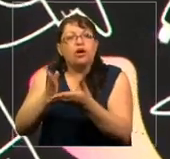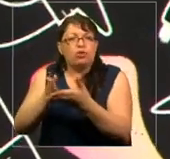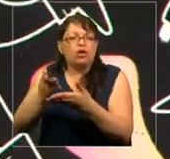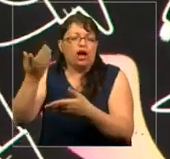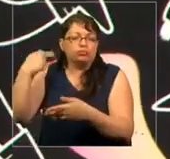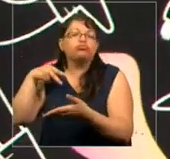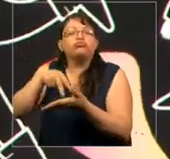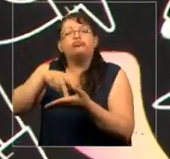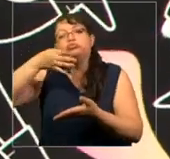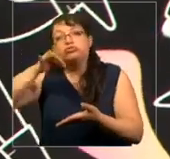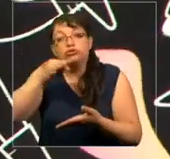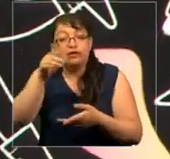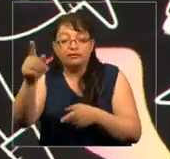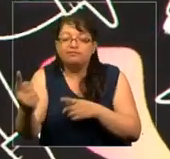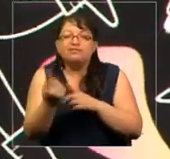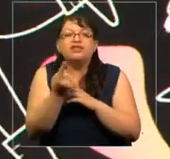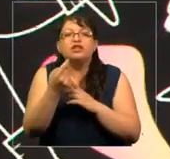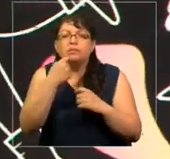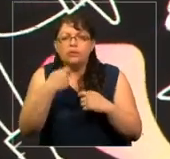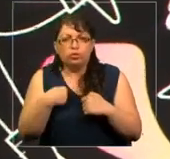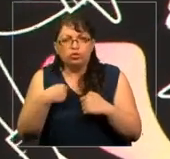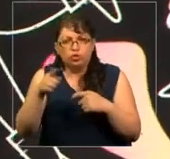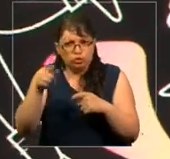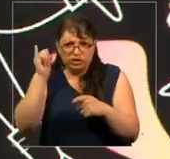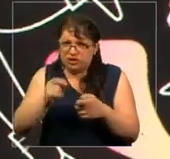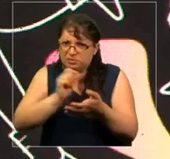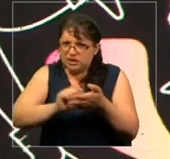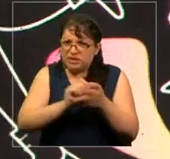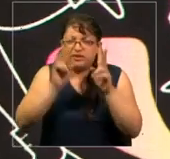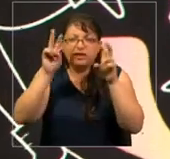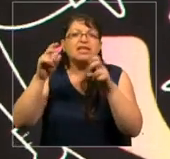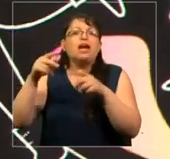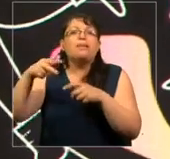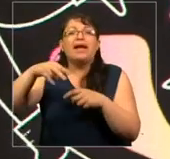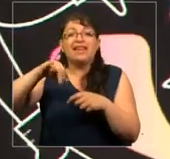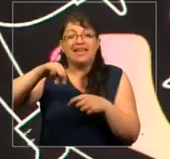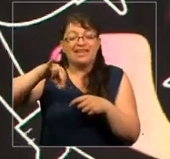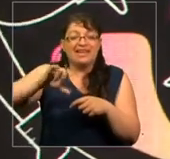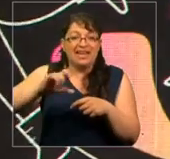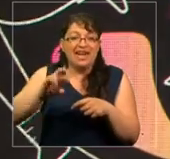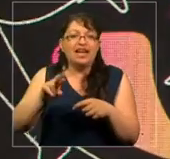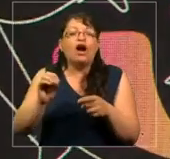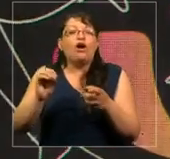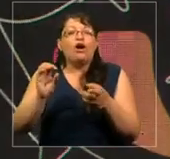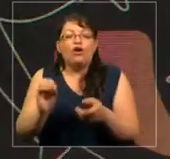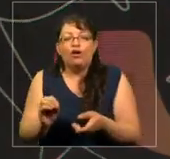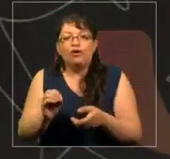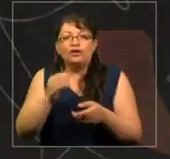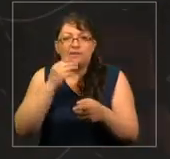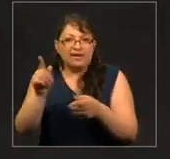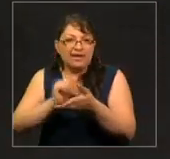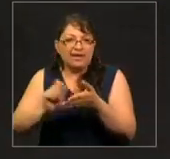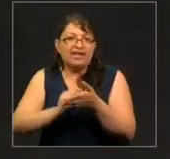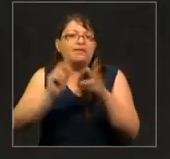hablé, me preguntó, ¿siempre escribes sobre Nigeria o solo escribes sobre cosas más normales?